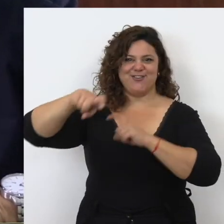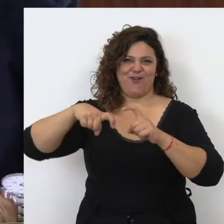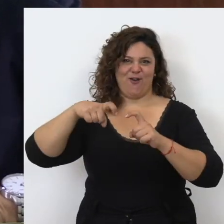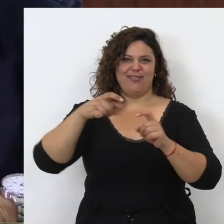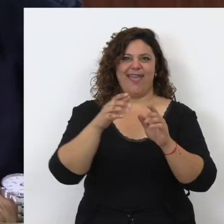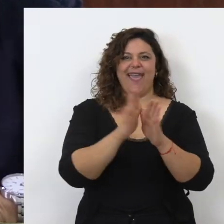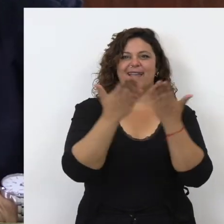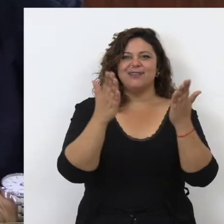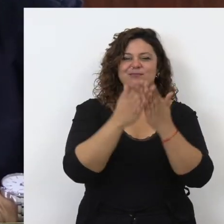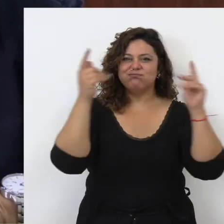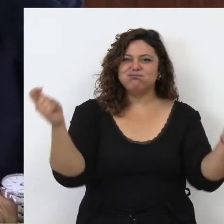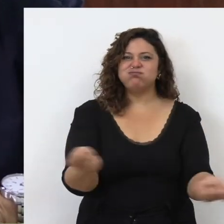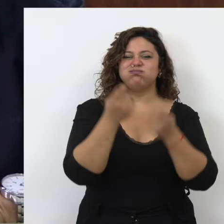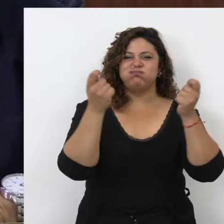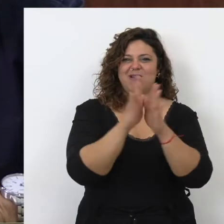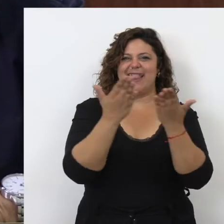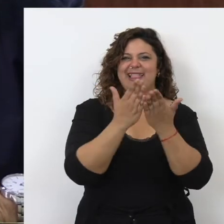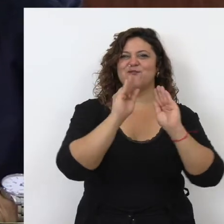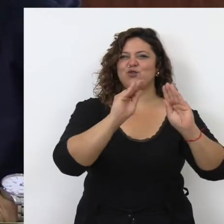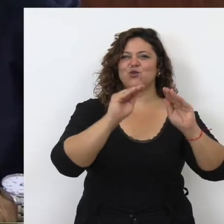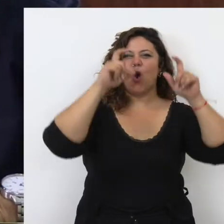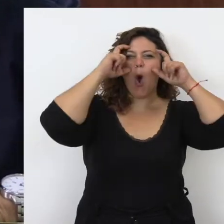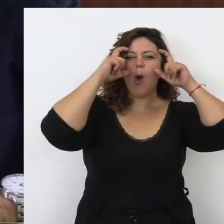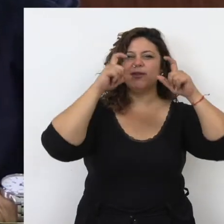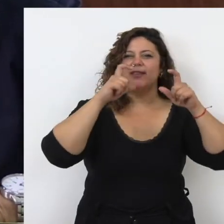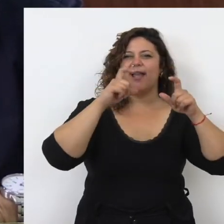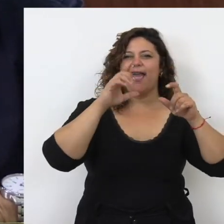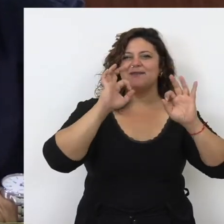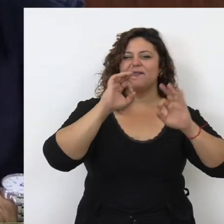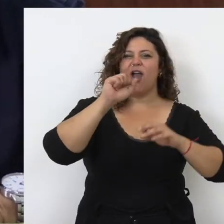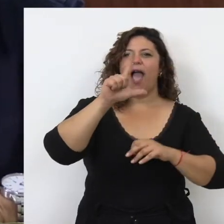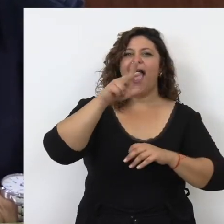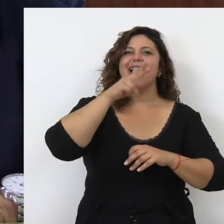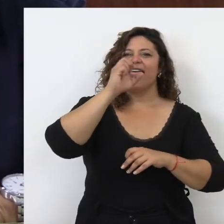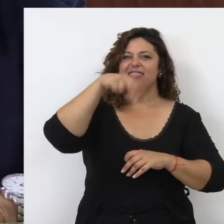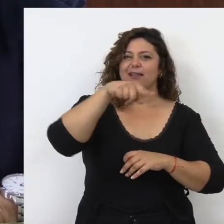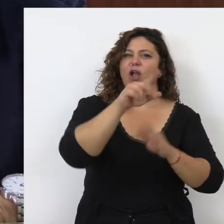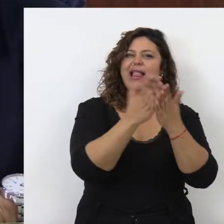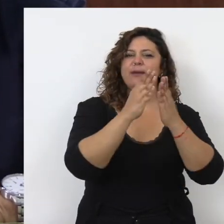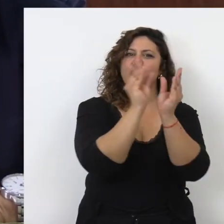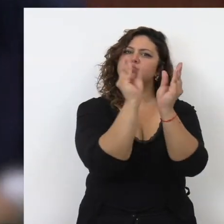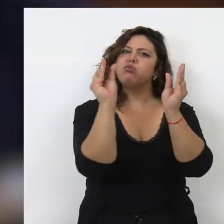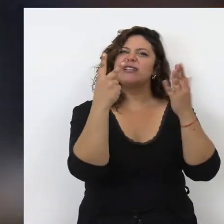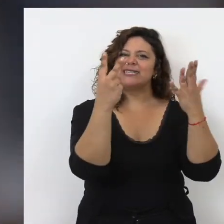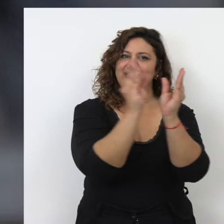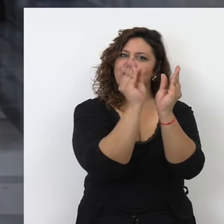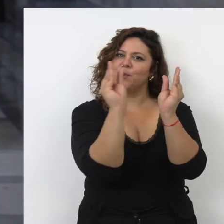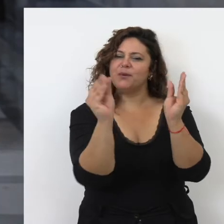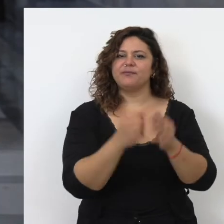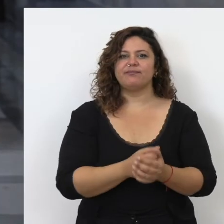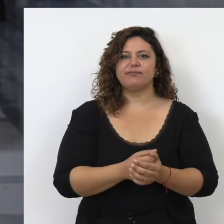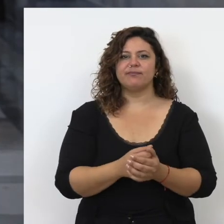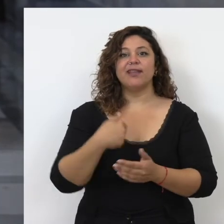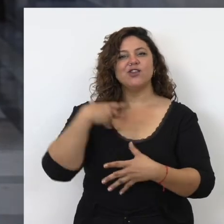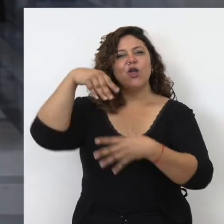publicación de la obra fundamental de Alacén, su libro de óptica constituido por siete volúmenes. Formo